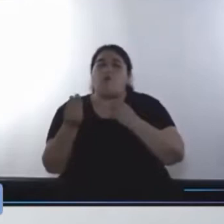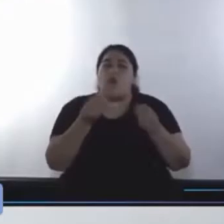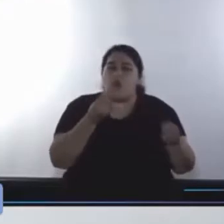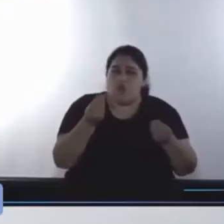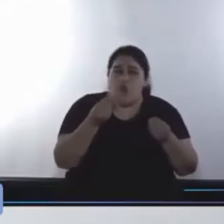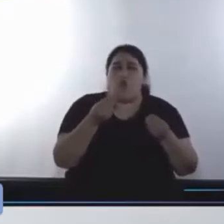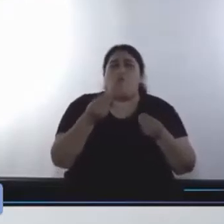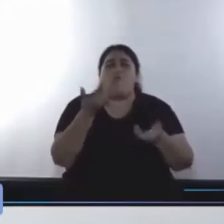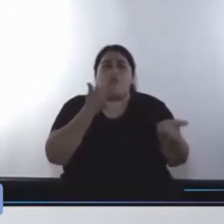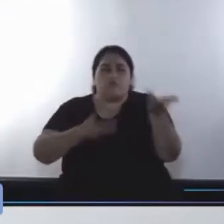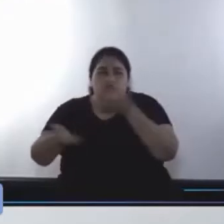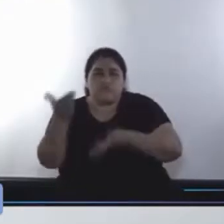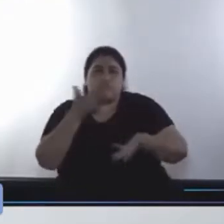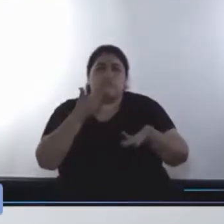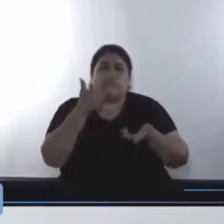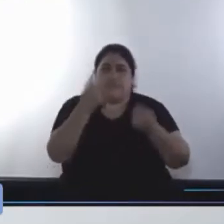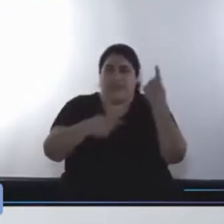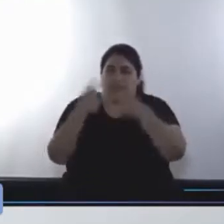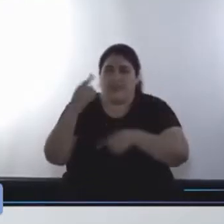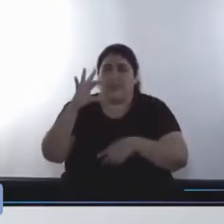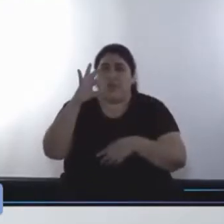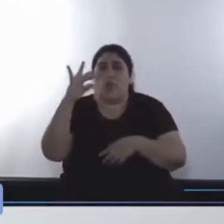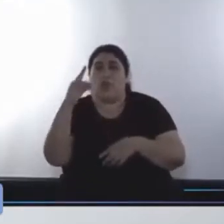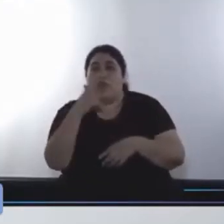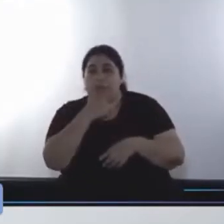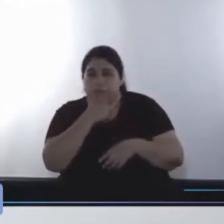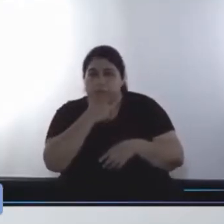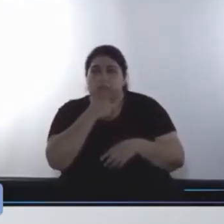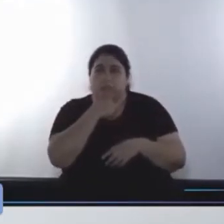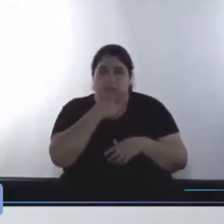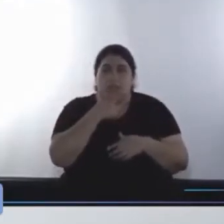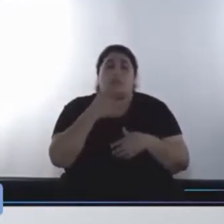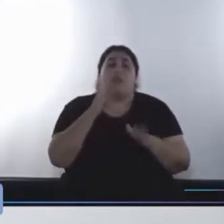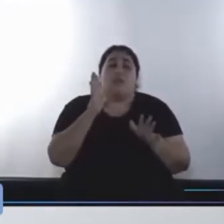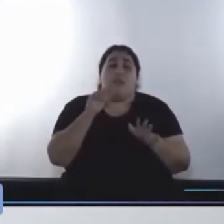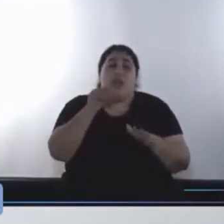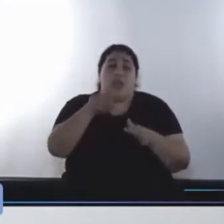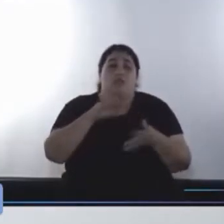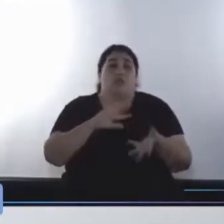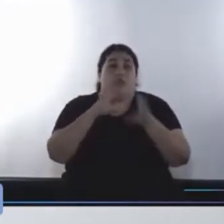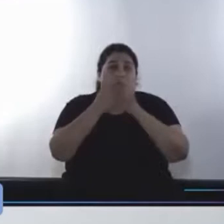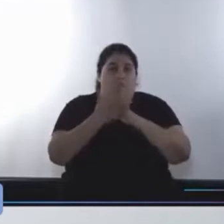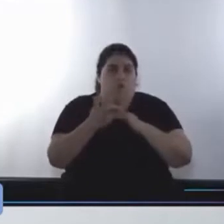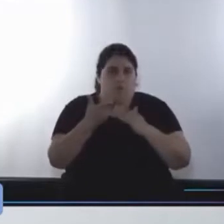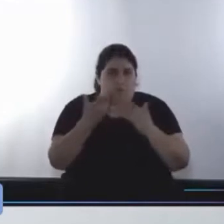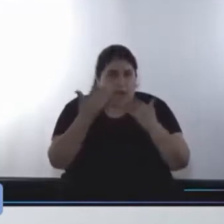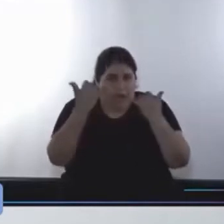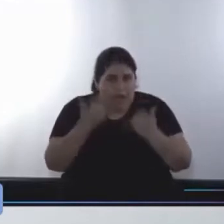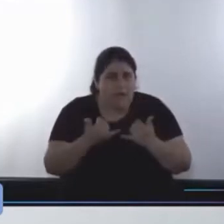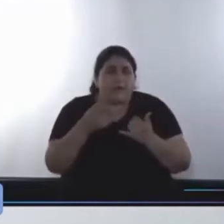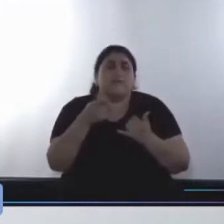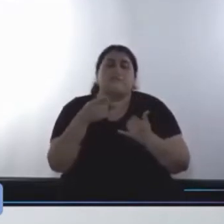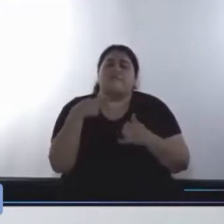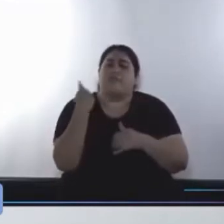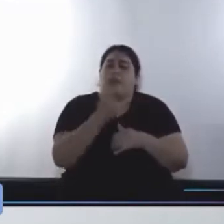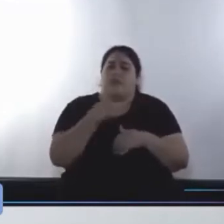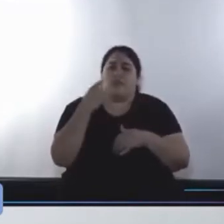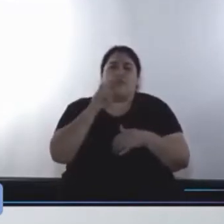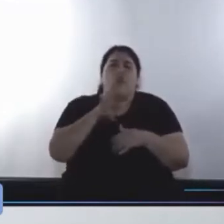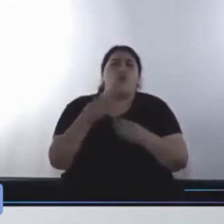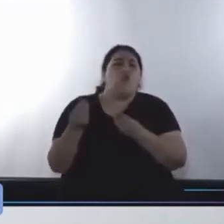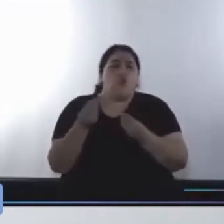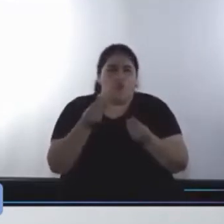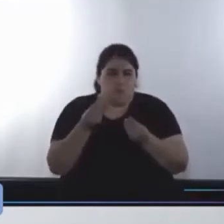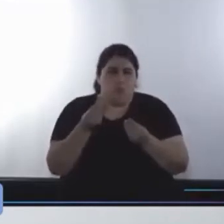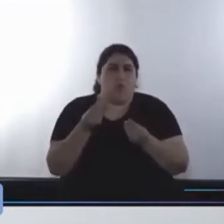las interacciones entre los distintos ODS y por eso de alguna manera atraviesa a todos o se relaciona